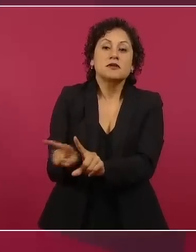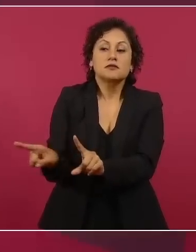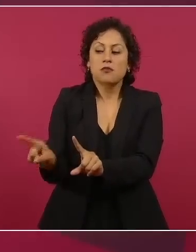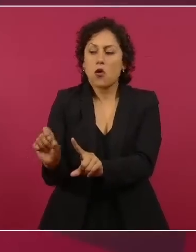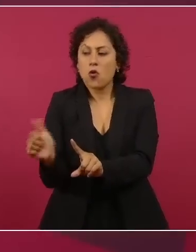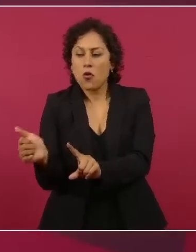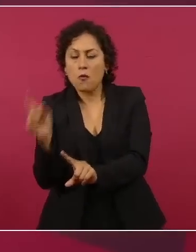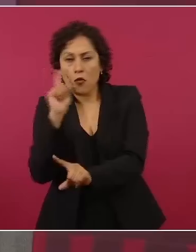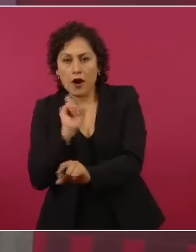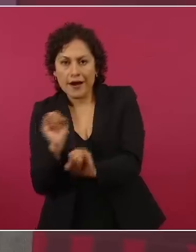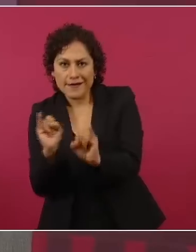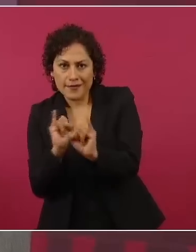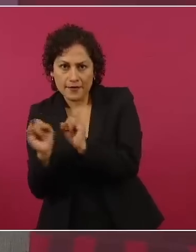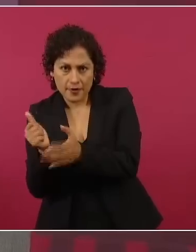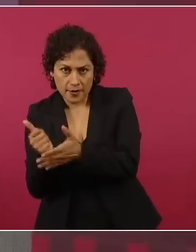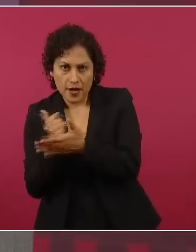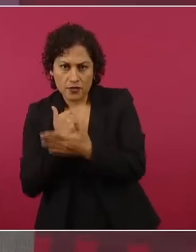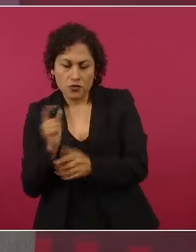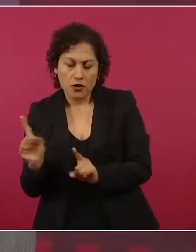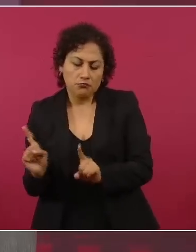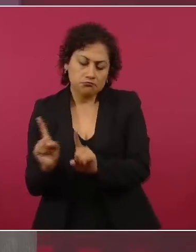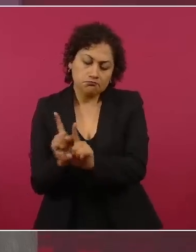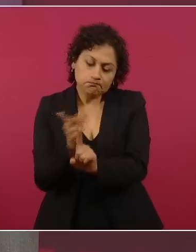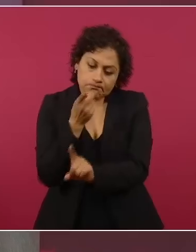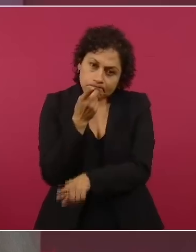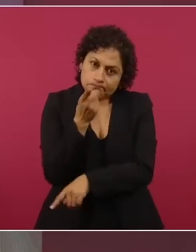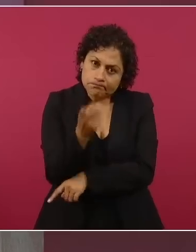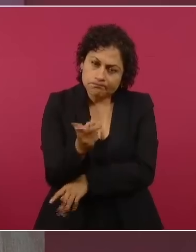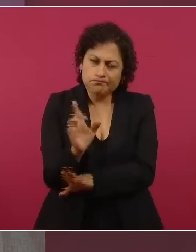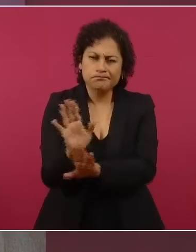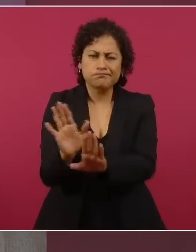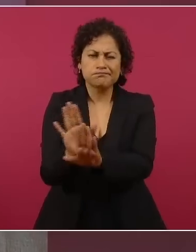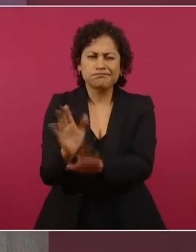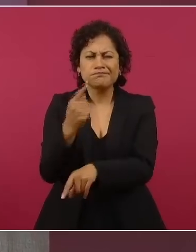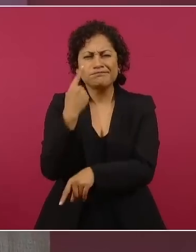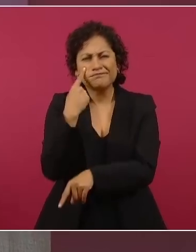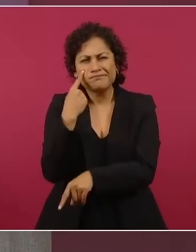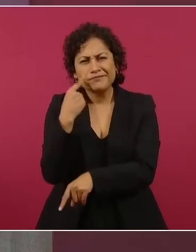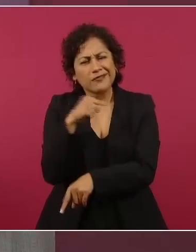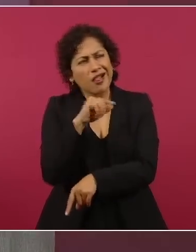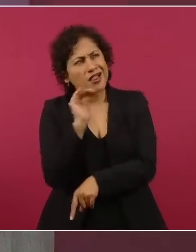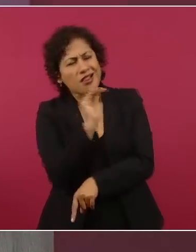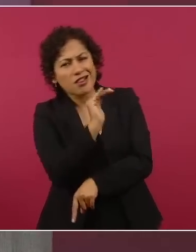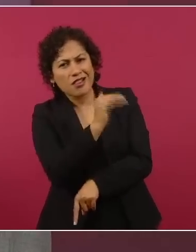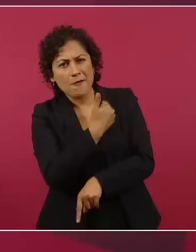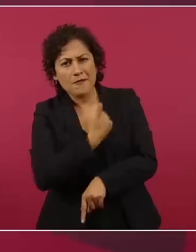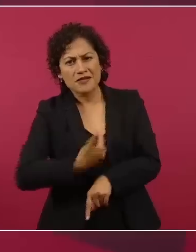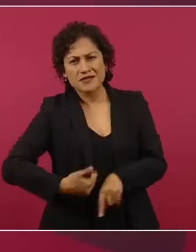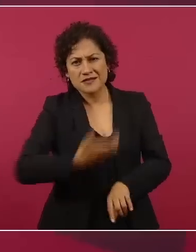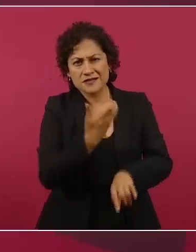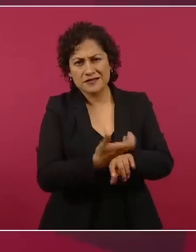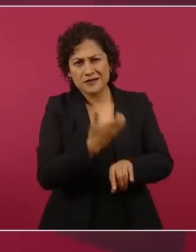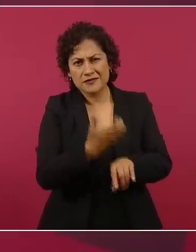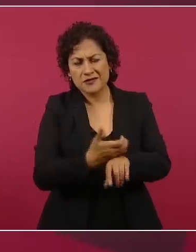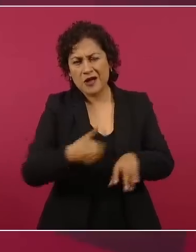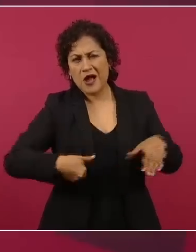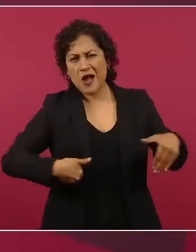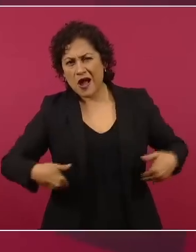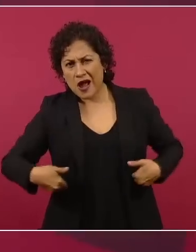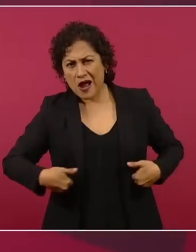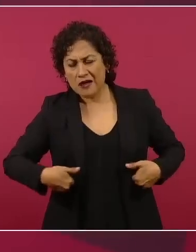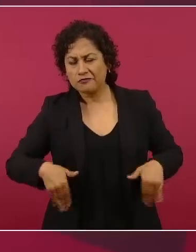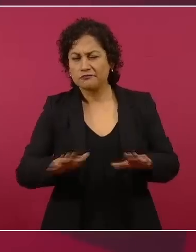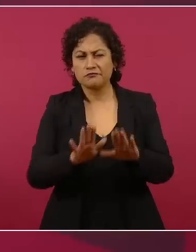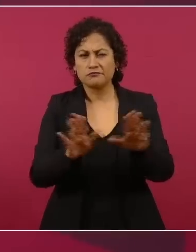para no molestar al presidente Wagner, que no iba yo a enviarle una